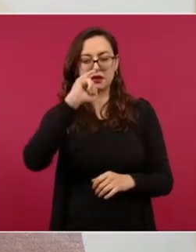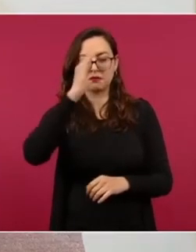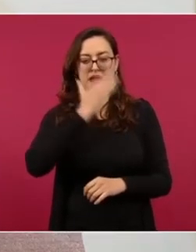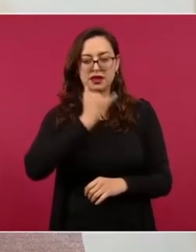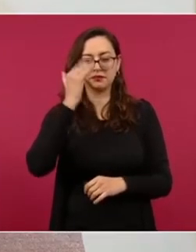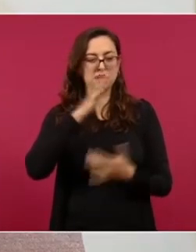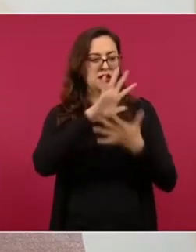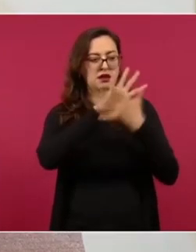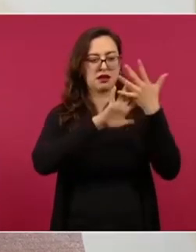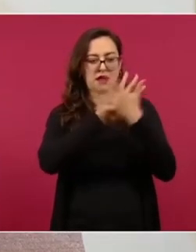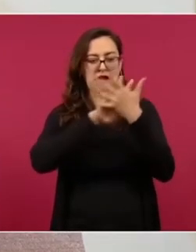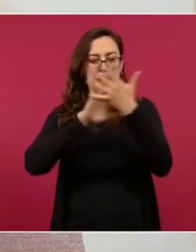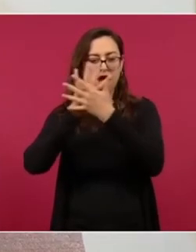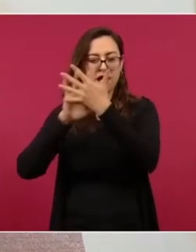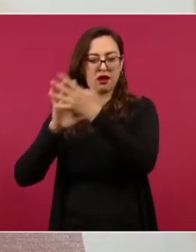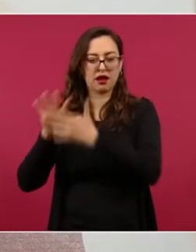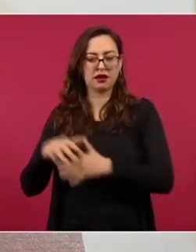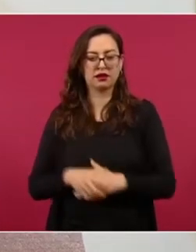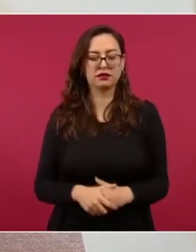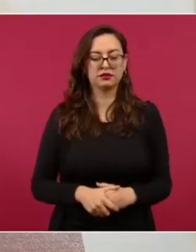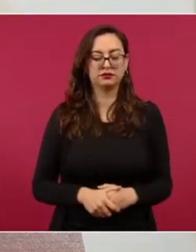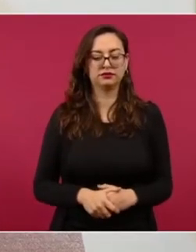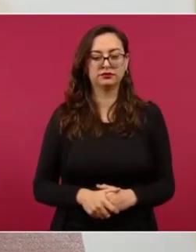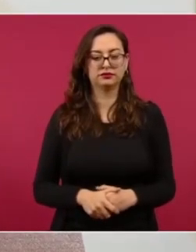Ayer, ¿quién es la mentira?